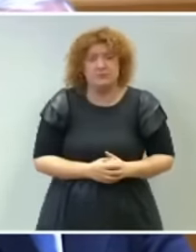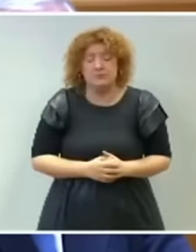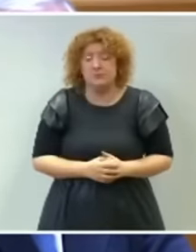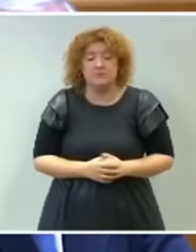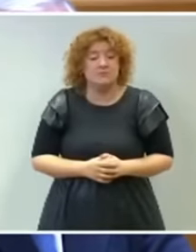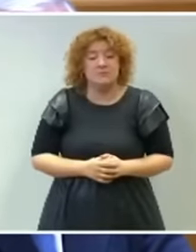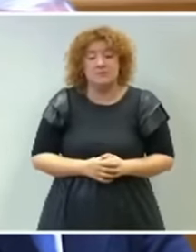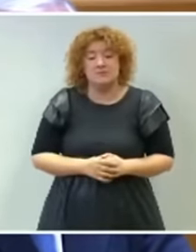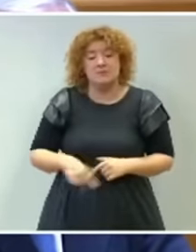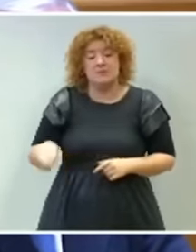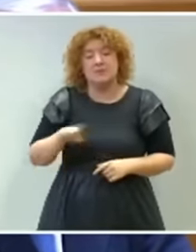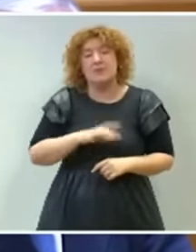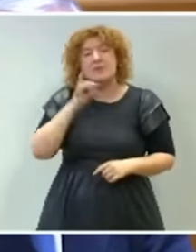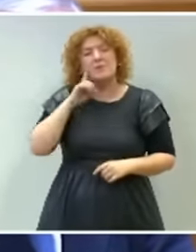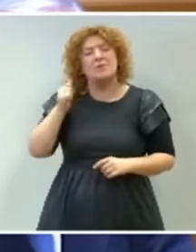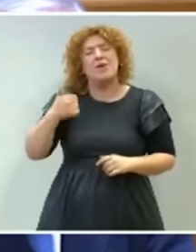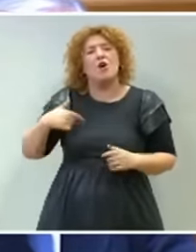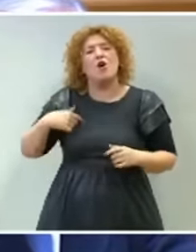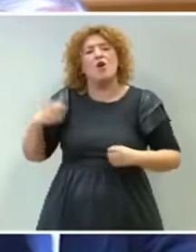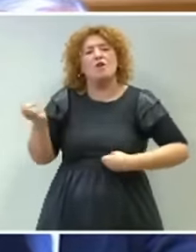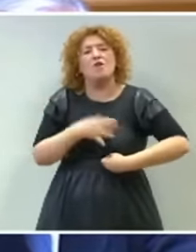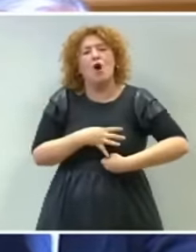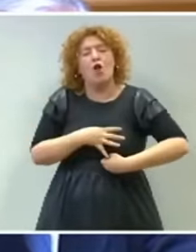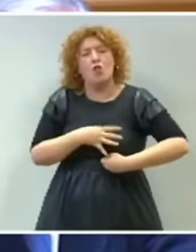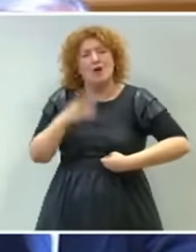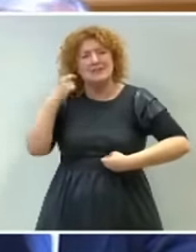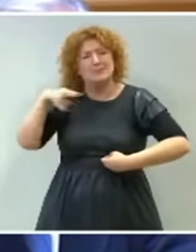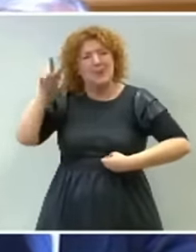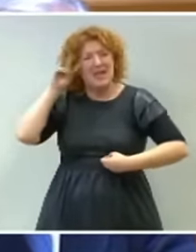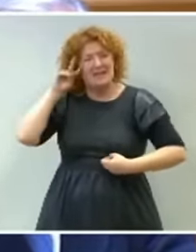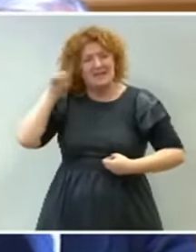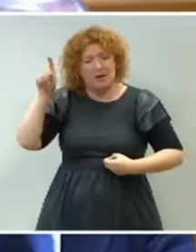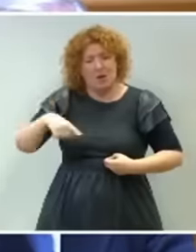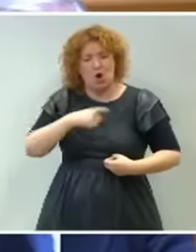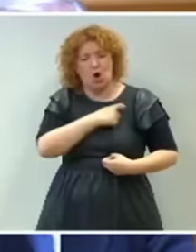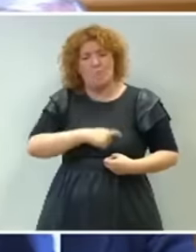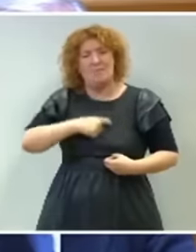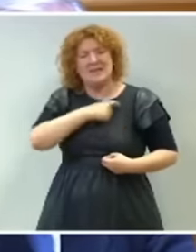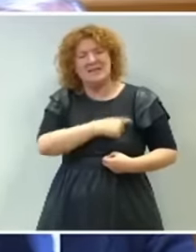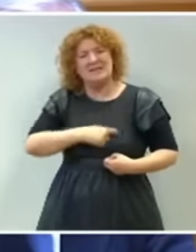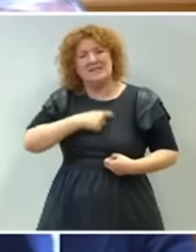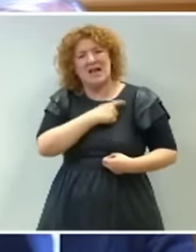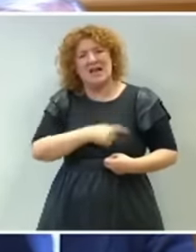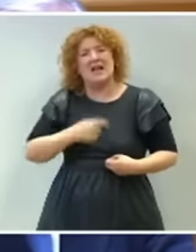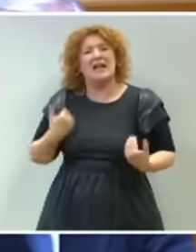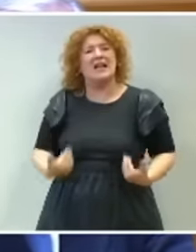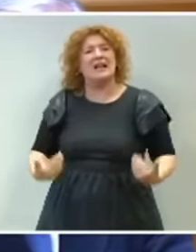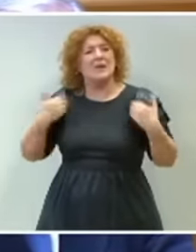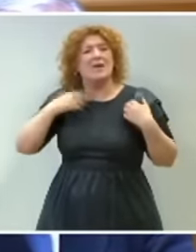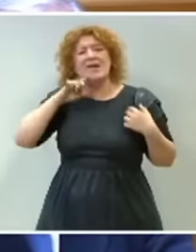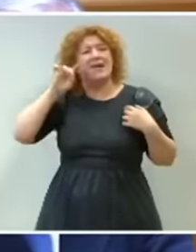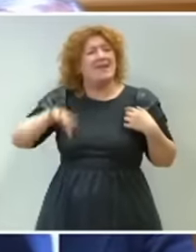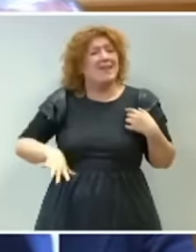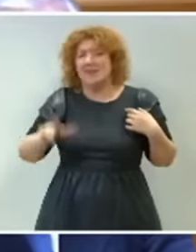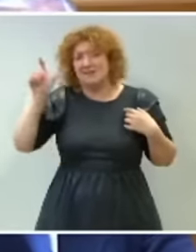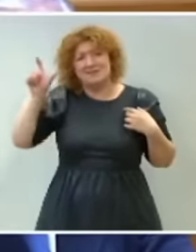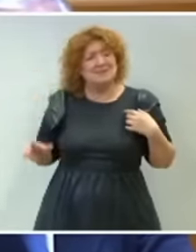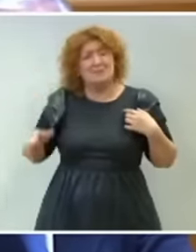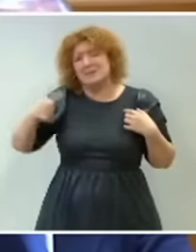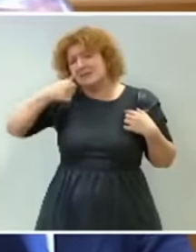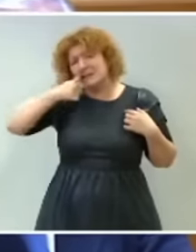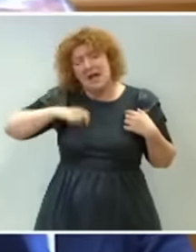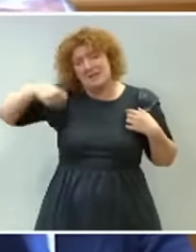especialista en captación de fondos a la Comisión de Investigación del Senado. Y el único responsable es el presidente del Gobierno,